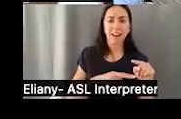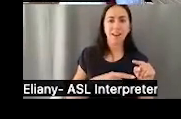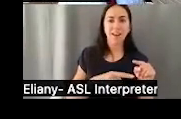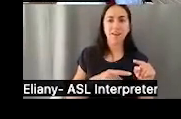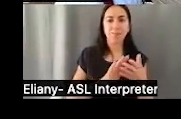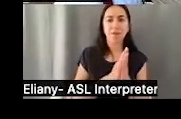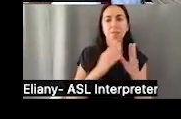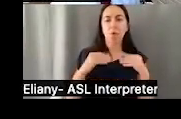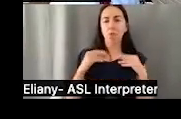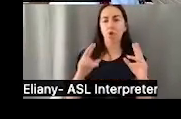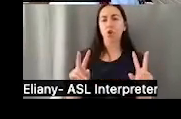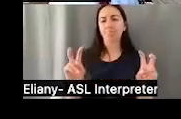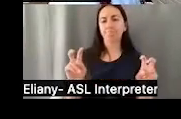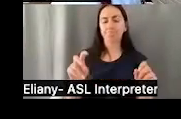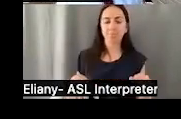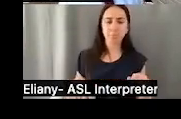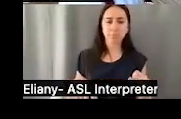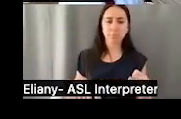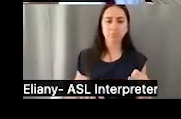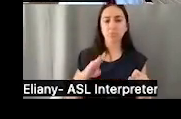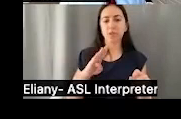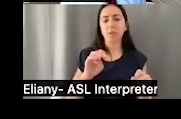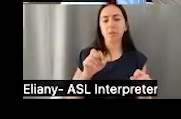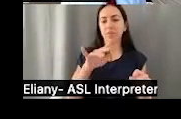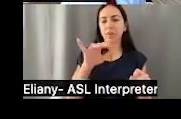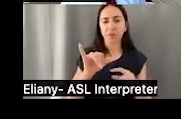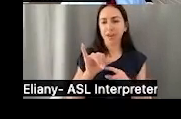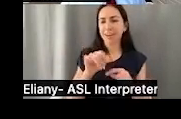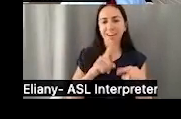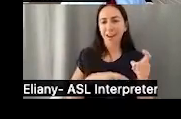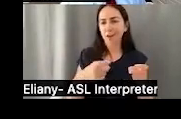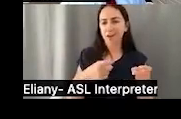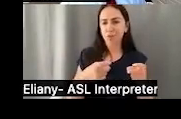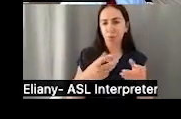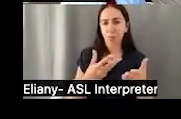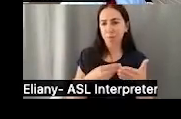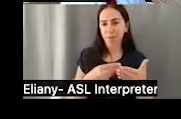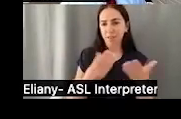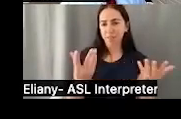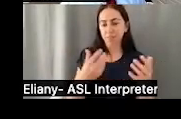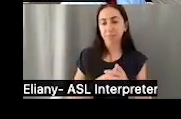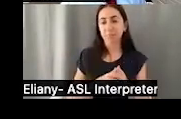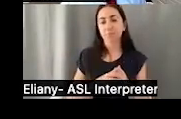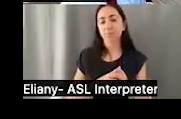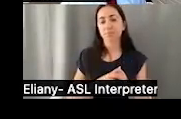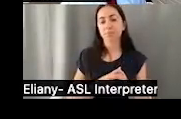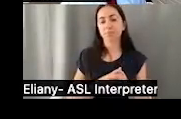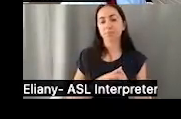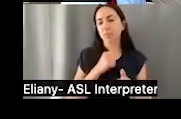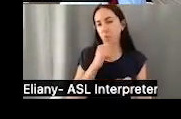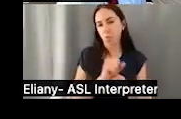permite al beneficiario que sea el administrador. El beneficiario no puede controlar ninguno de los fideicomisos de